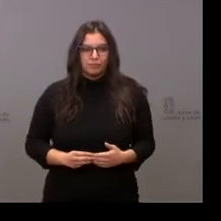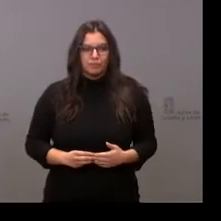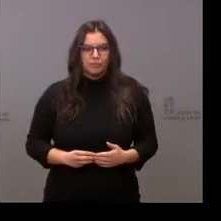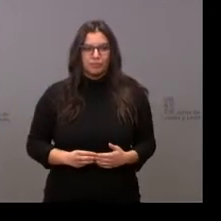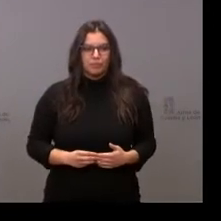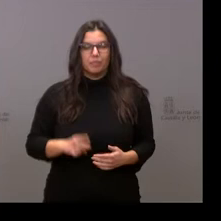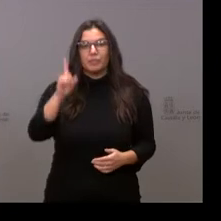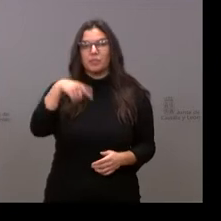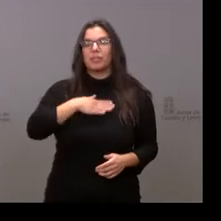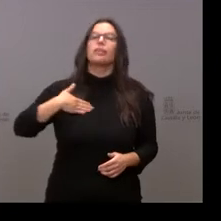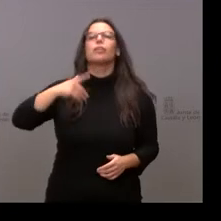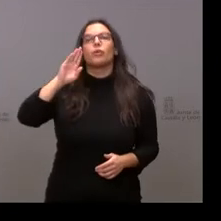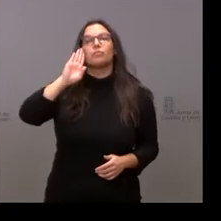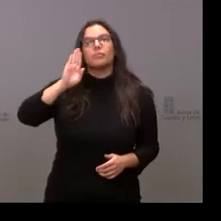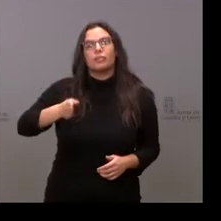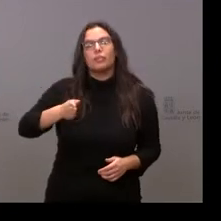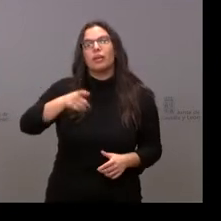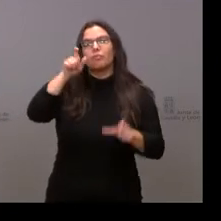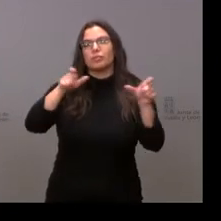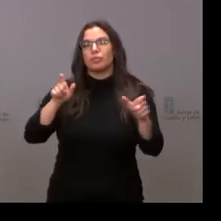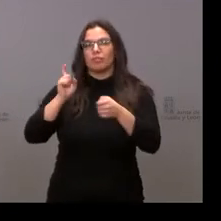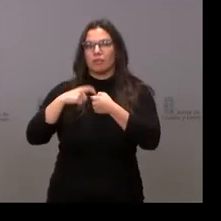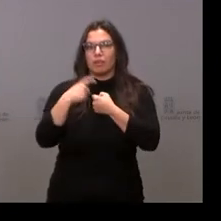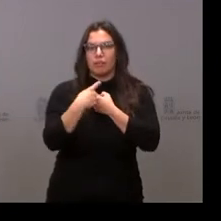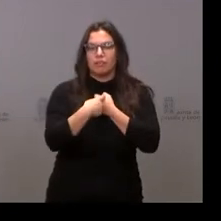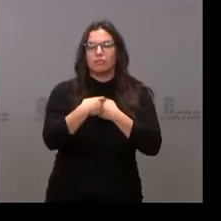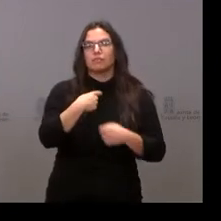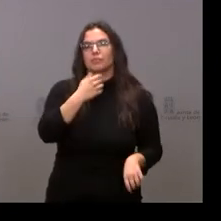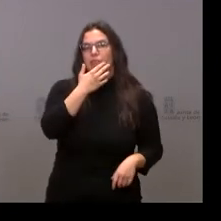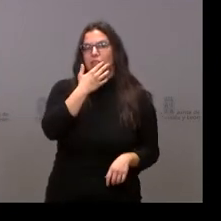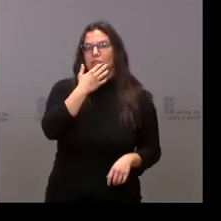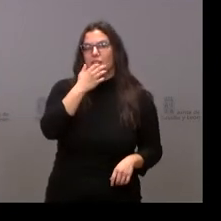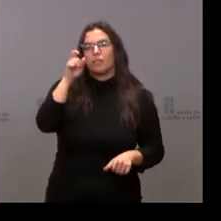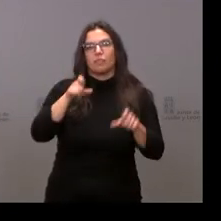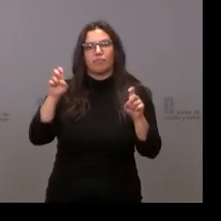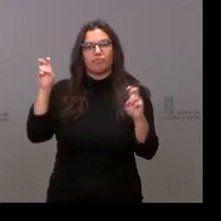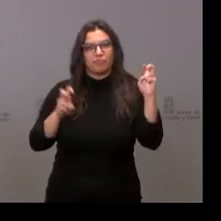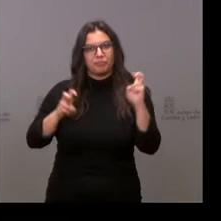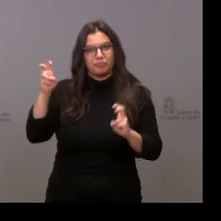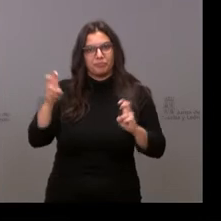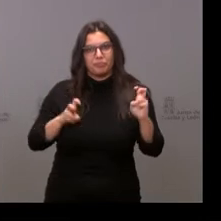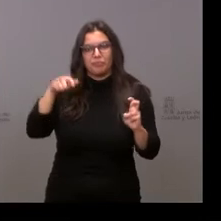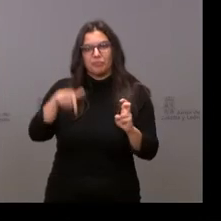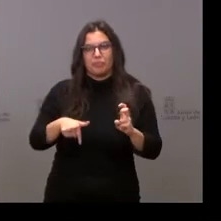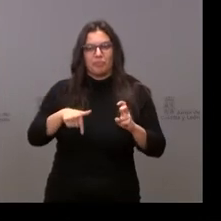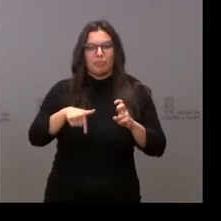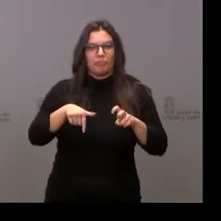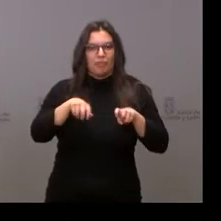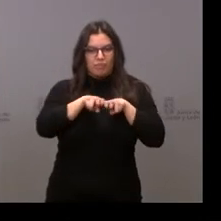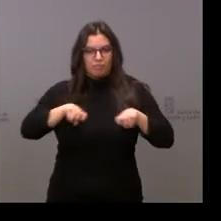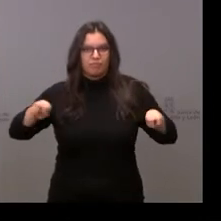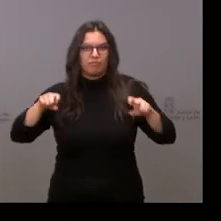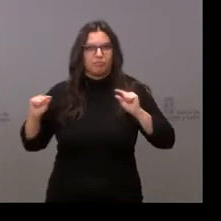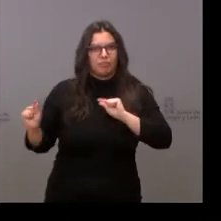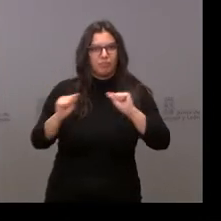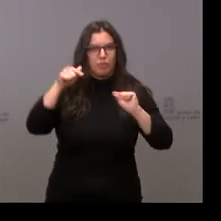También quiero saludar a los participantes, a los que asisten en estas mesas, en esta jornada,